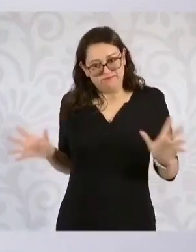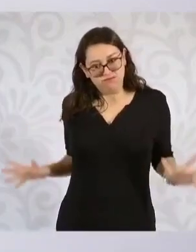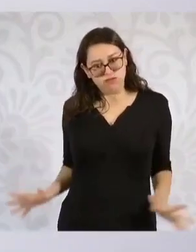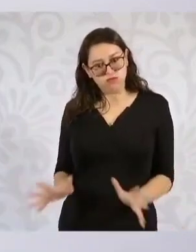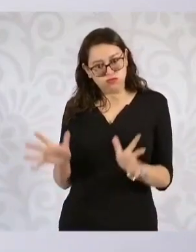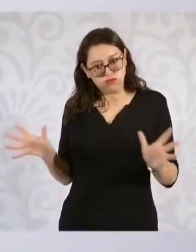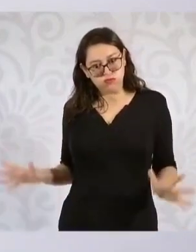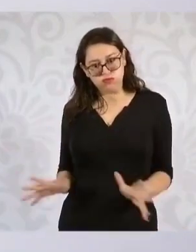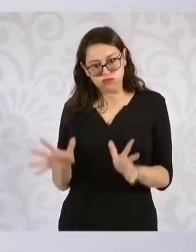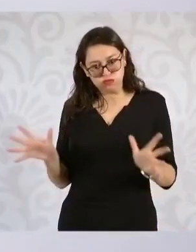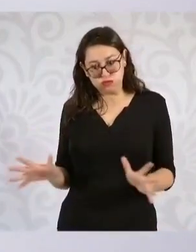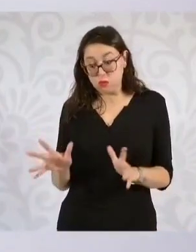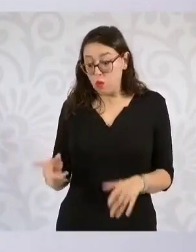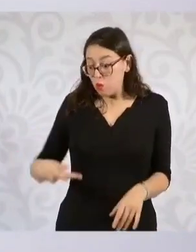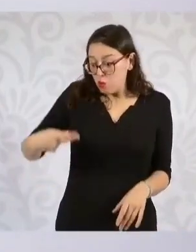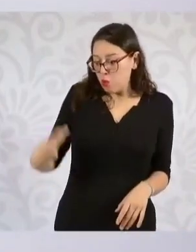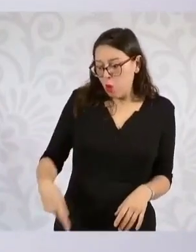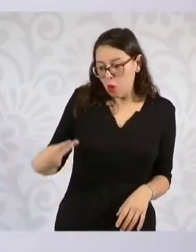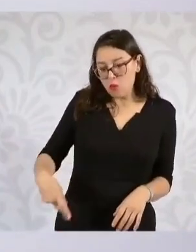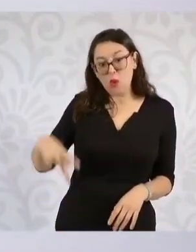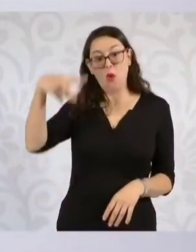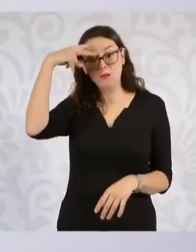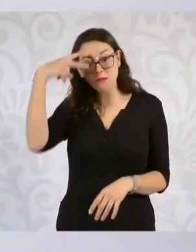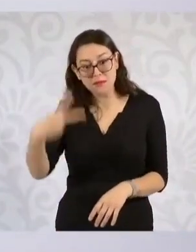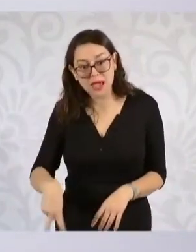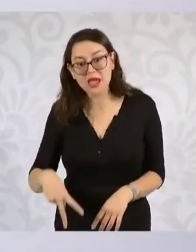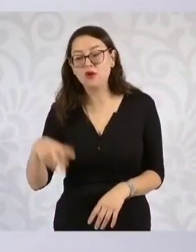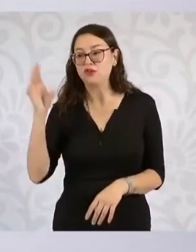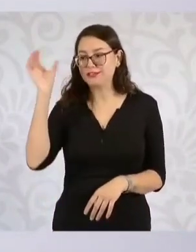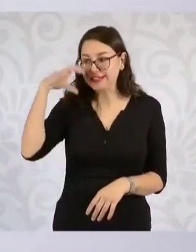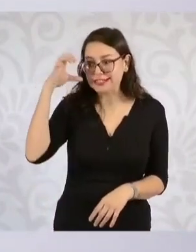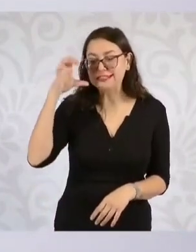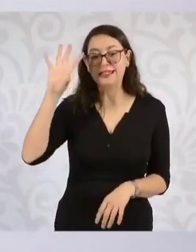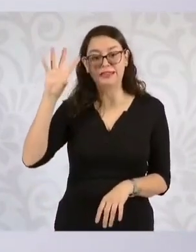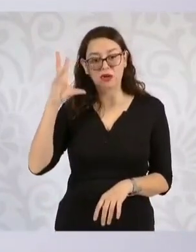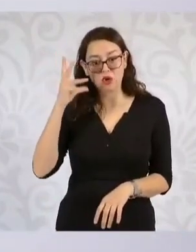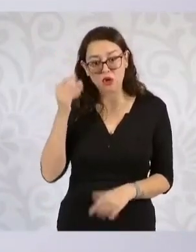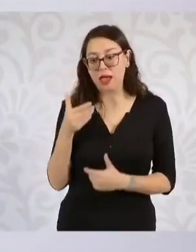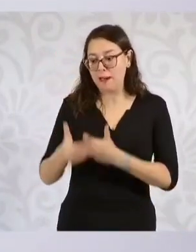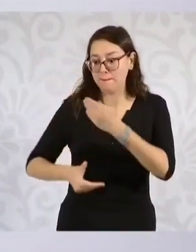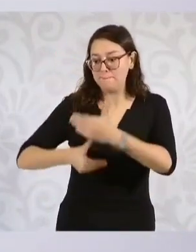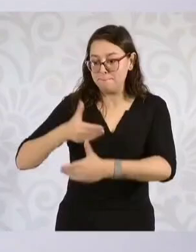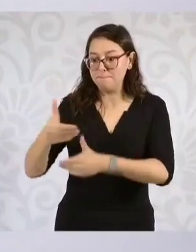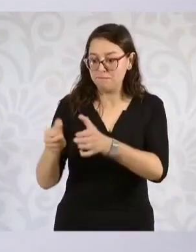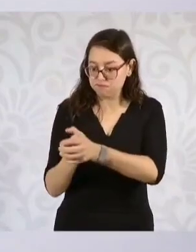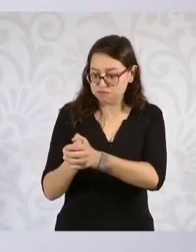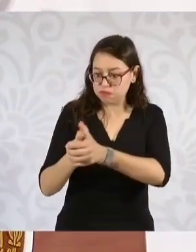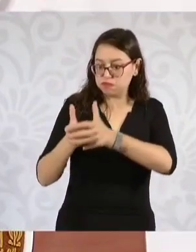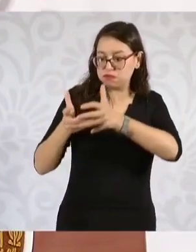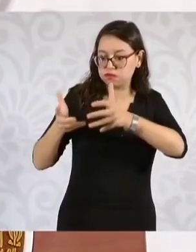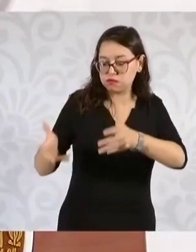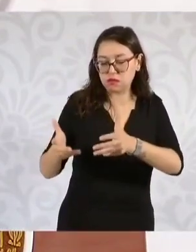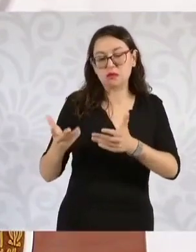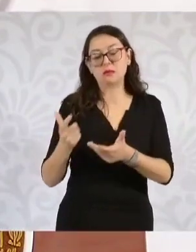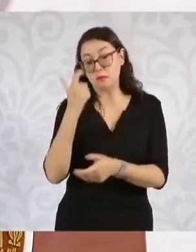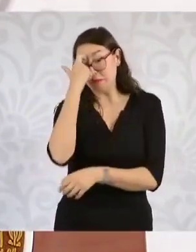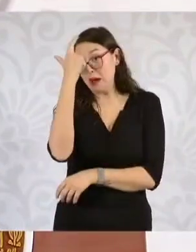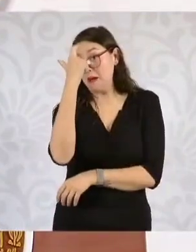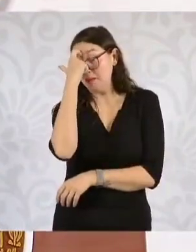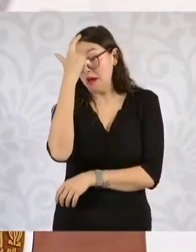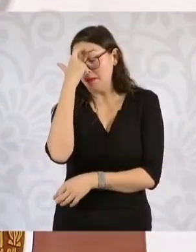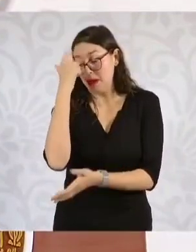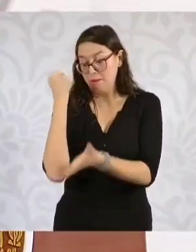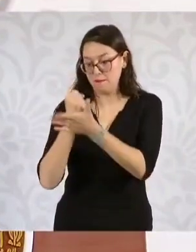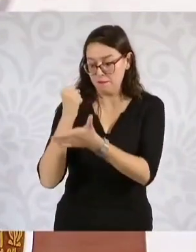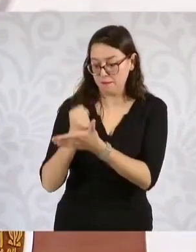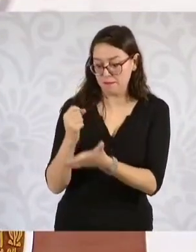desarrollo de la investigación científica, tecnológica, que permita que haya más registro de patentes y